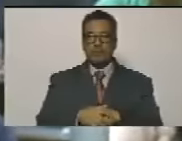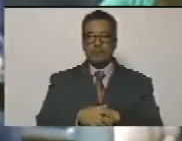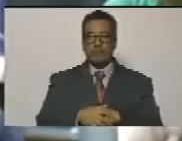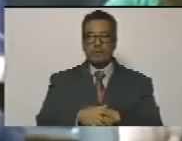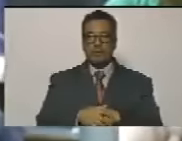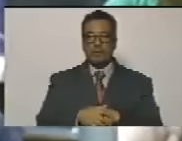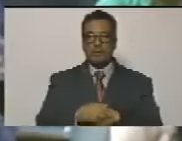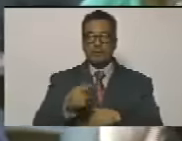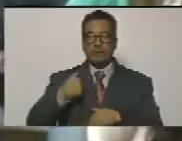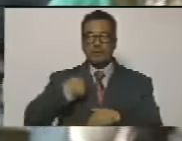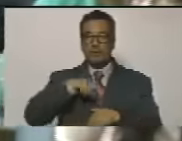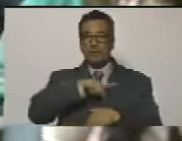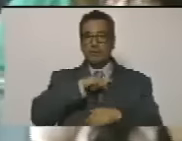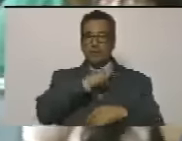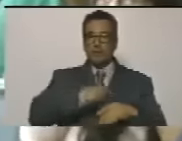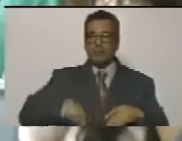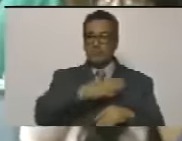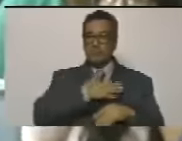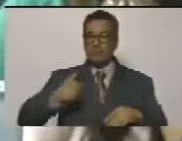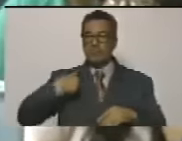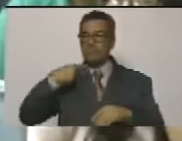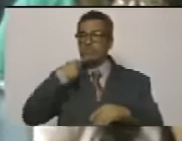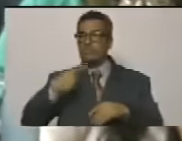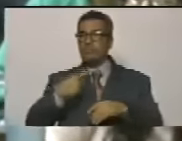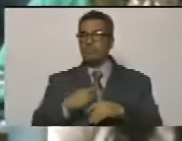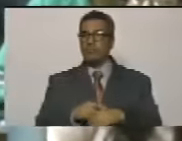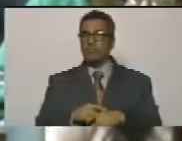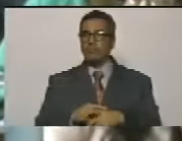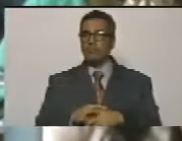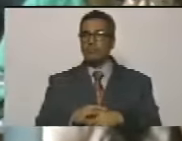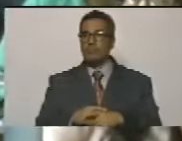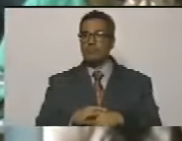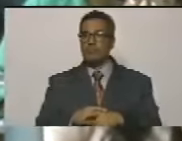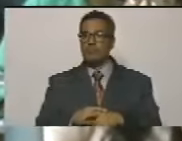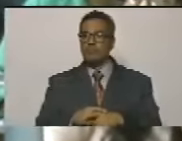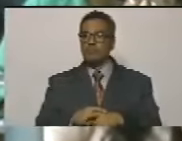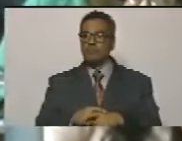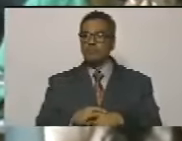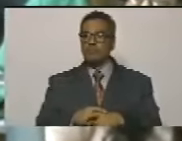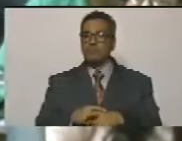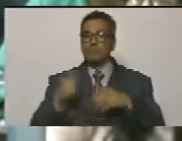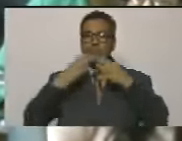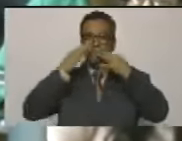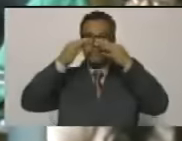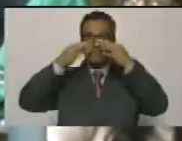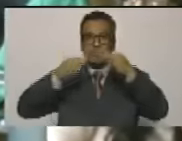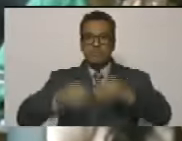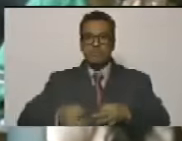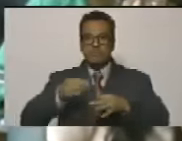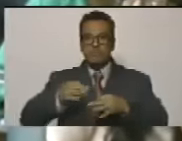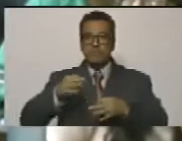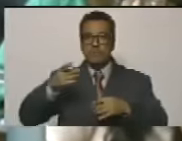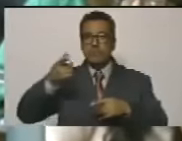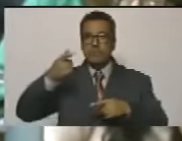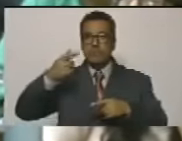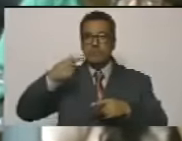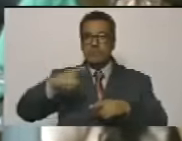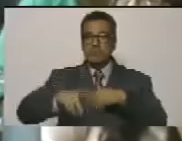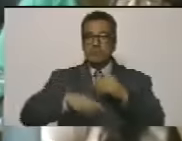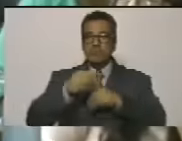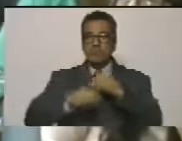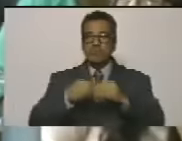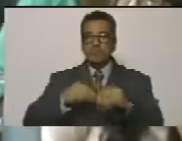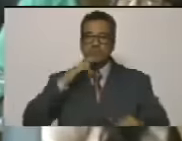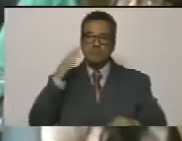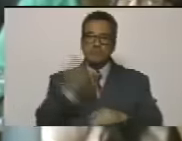entonces señor presidente quisiéramos decir que de verdad debe haber una